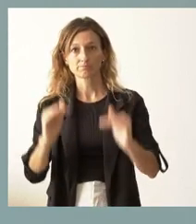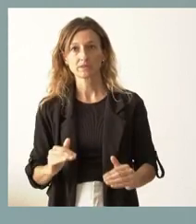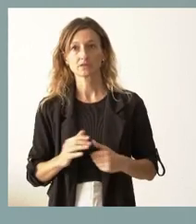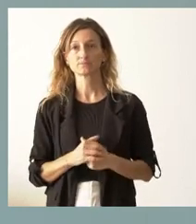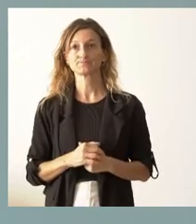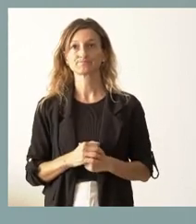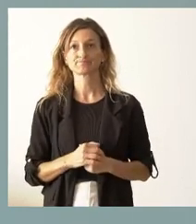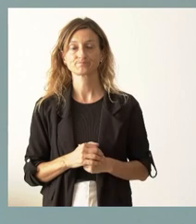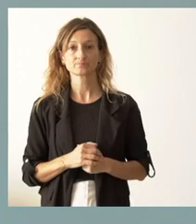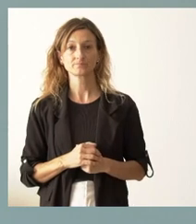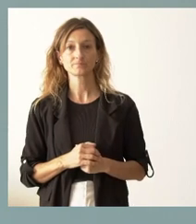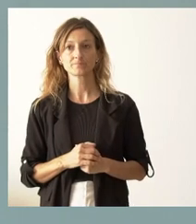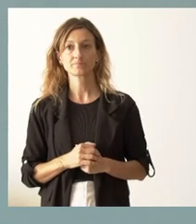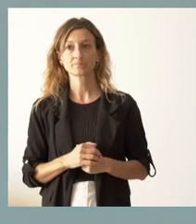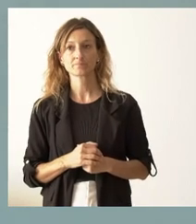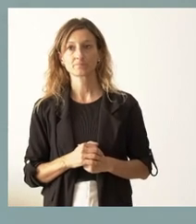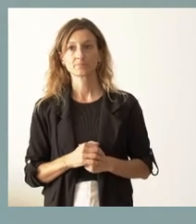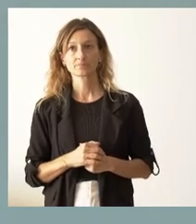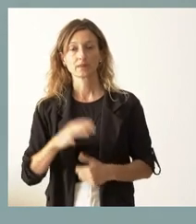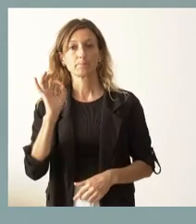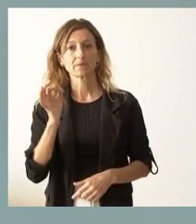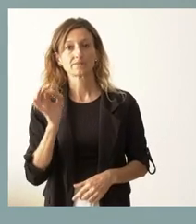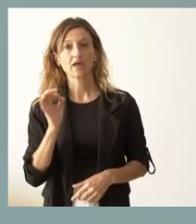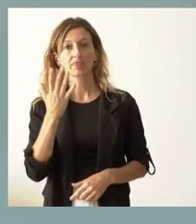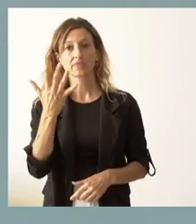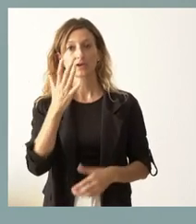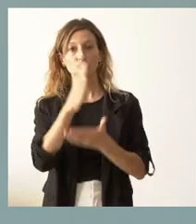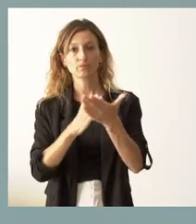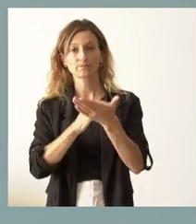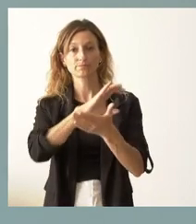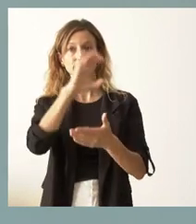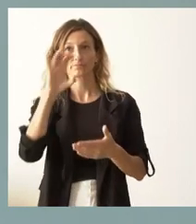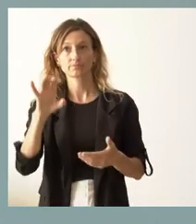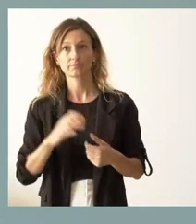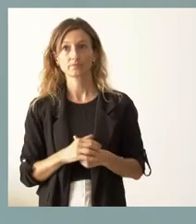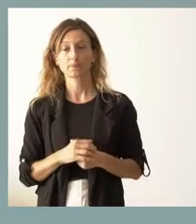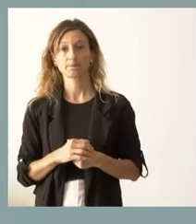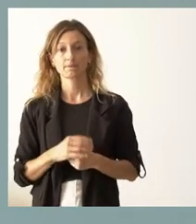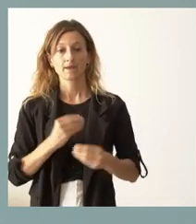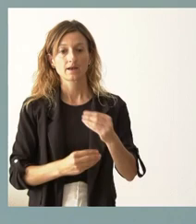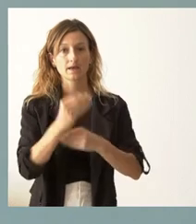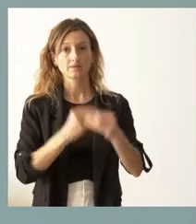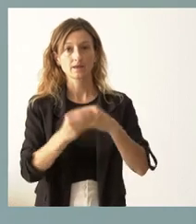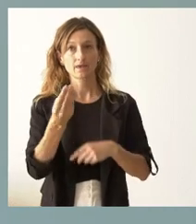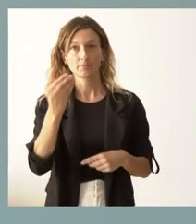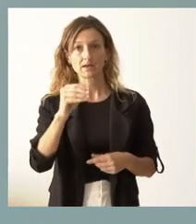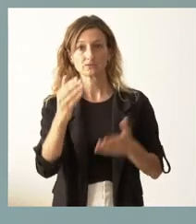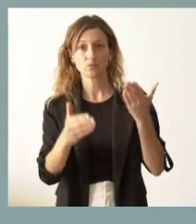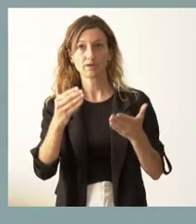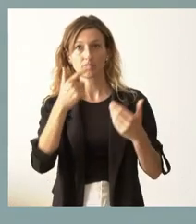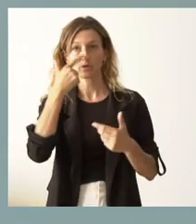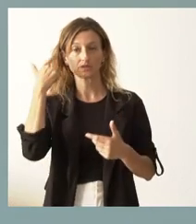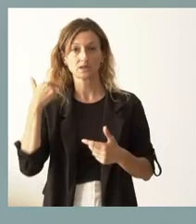Es verdad que fuimos solo cinco comunidades autónomas las que incrementamos la natalidad respecto del año anterior